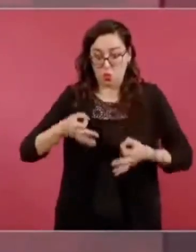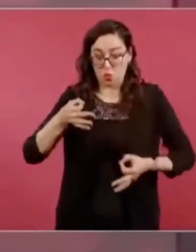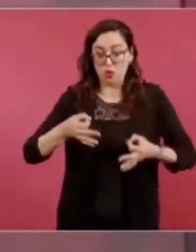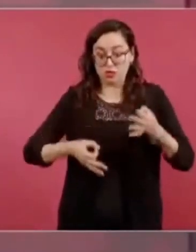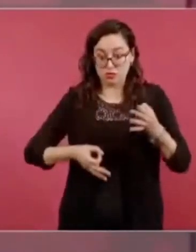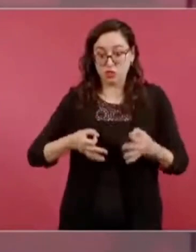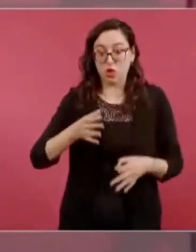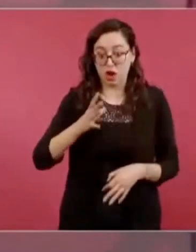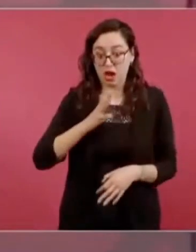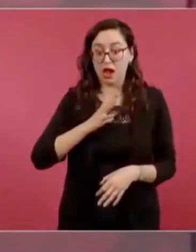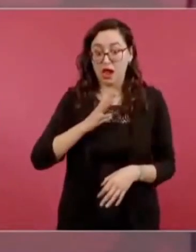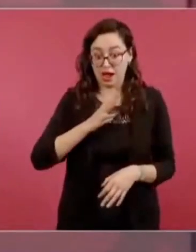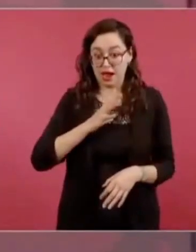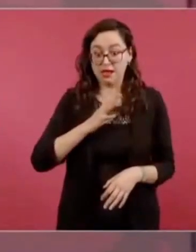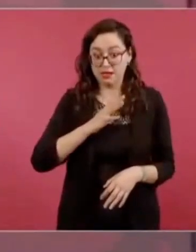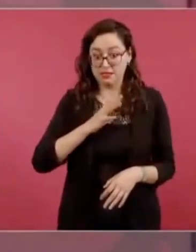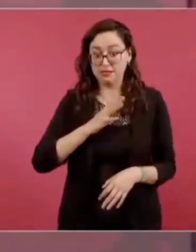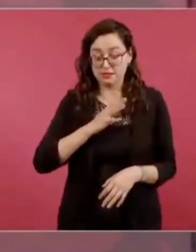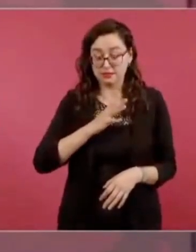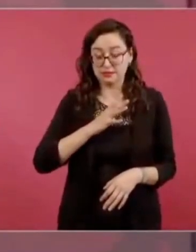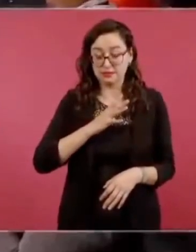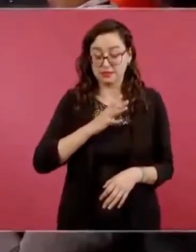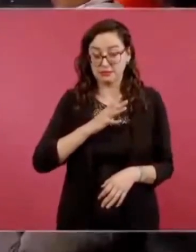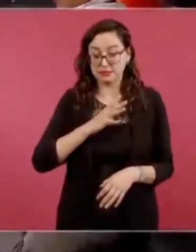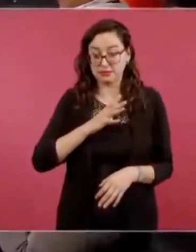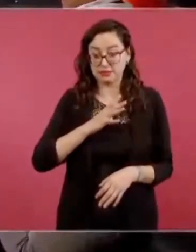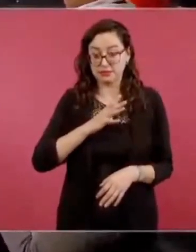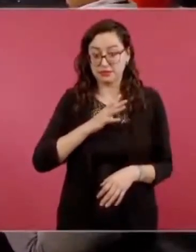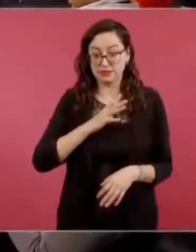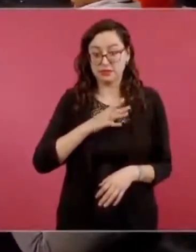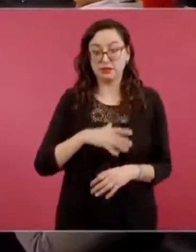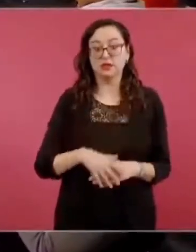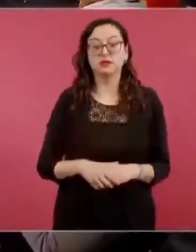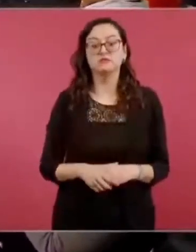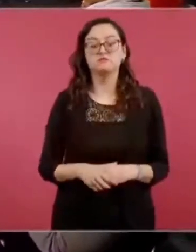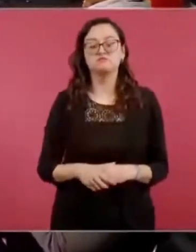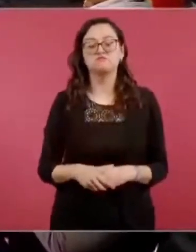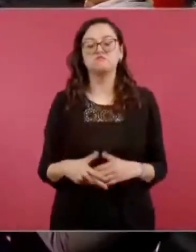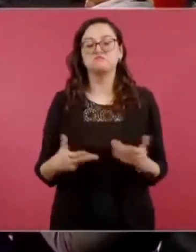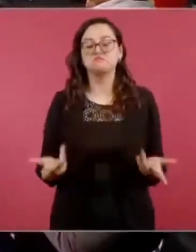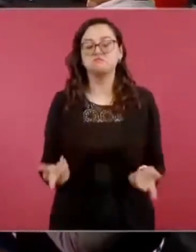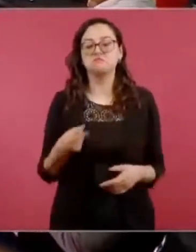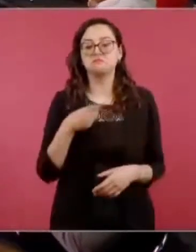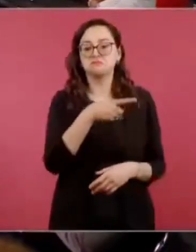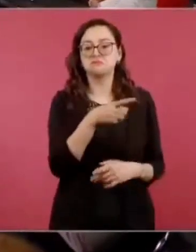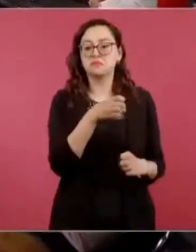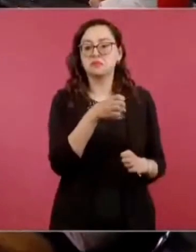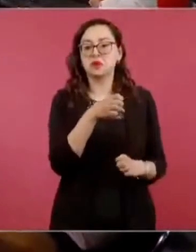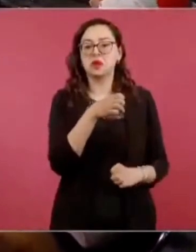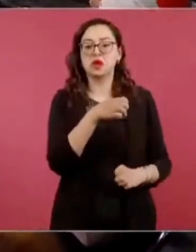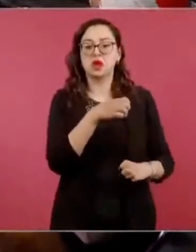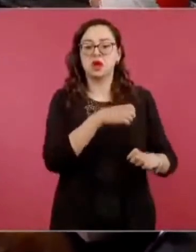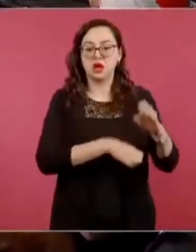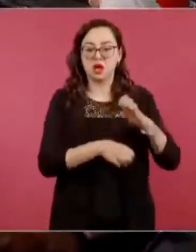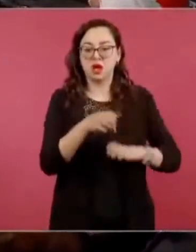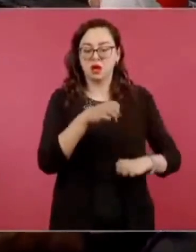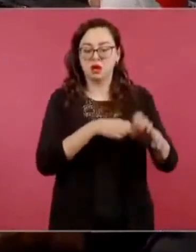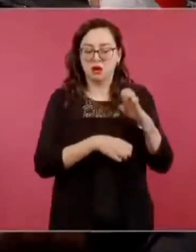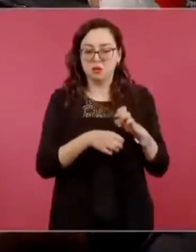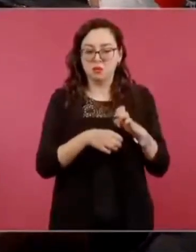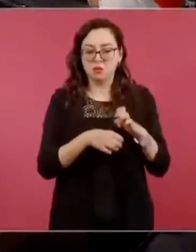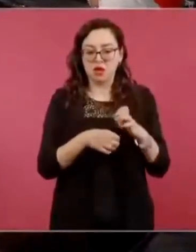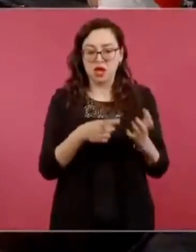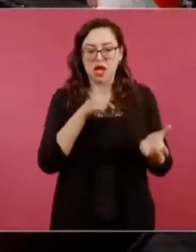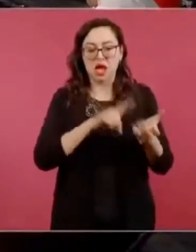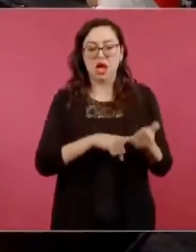y la empresa era defendida por